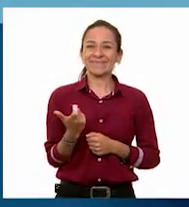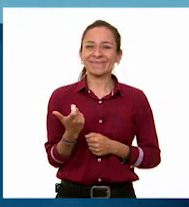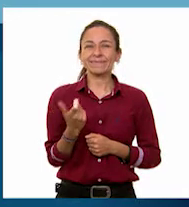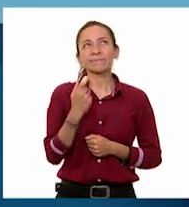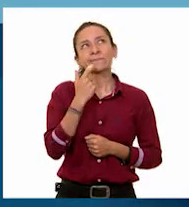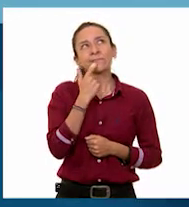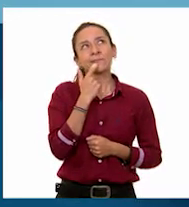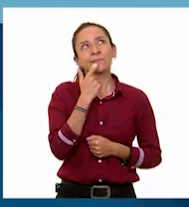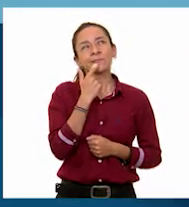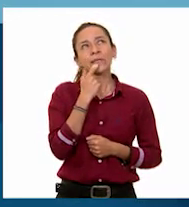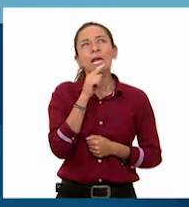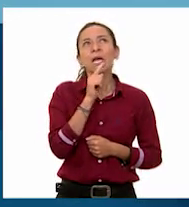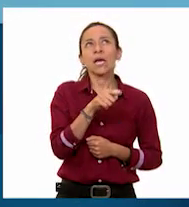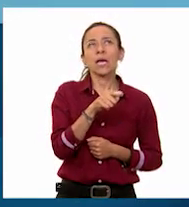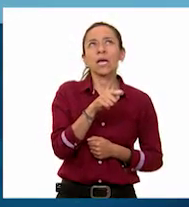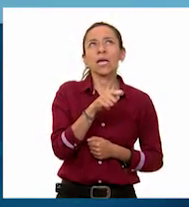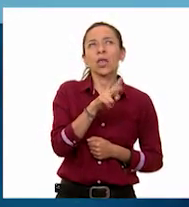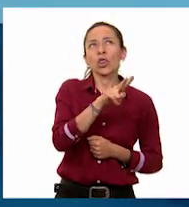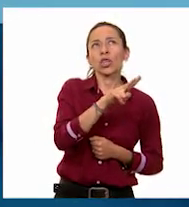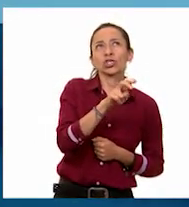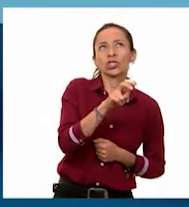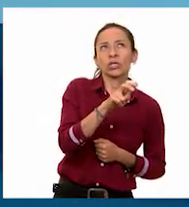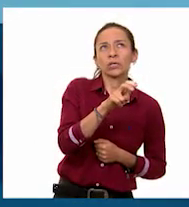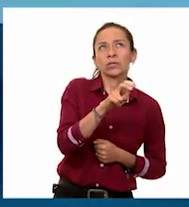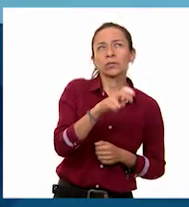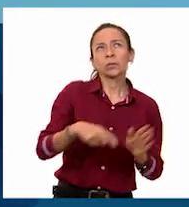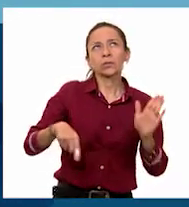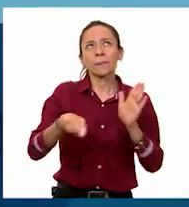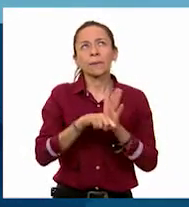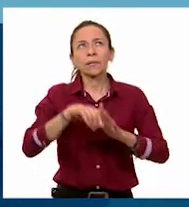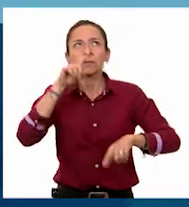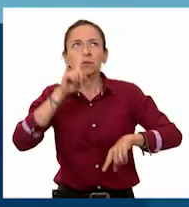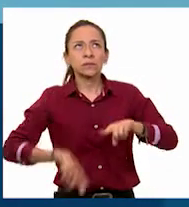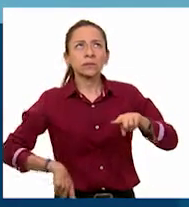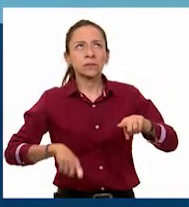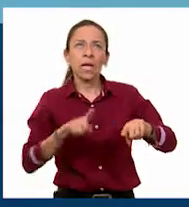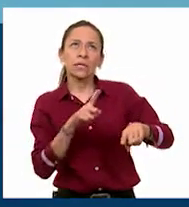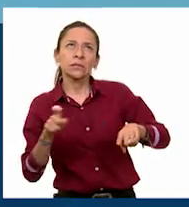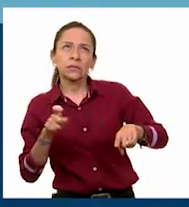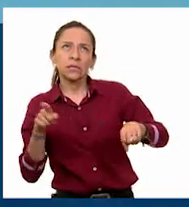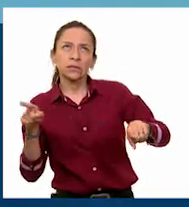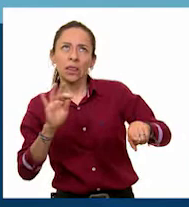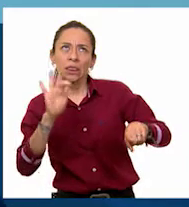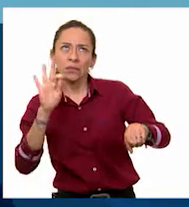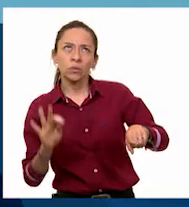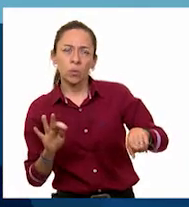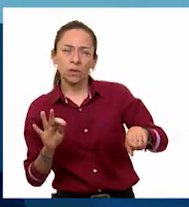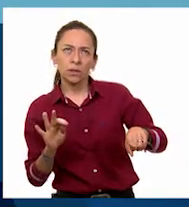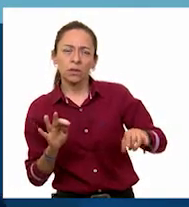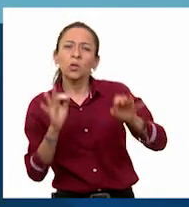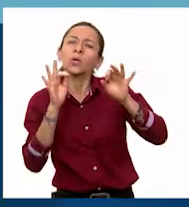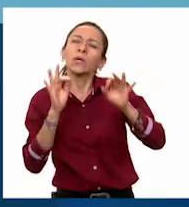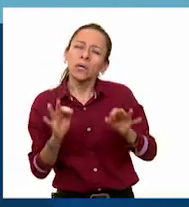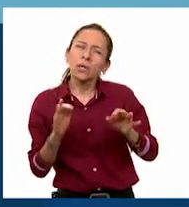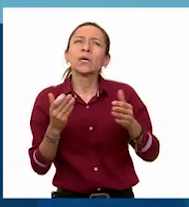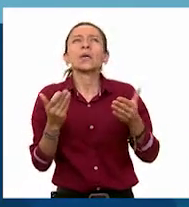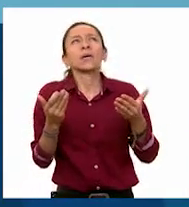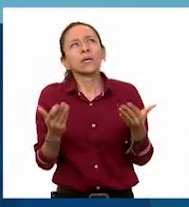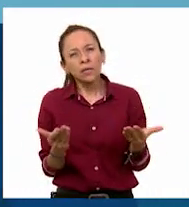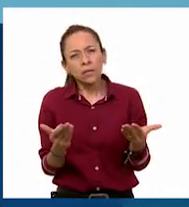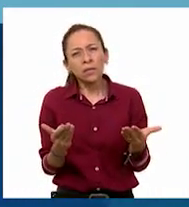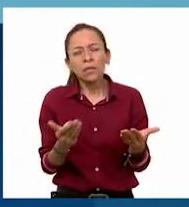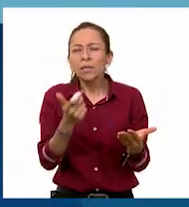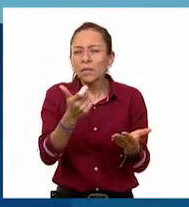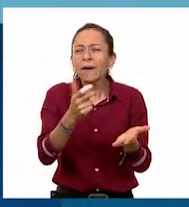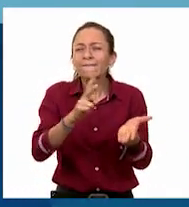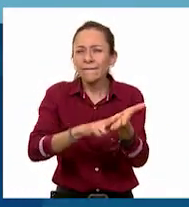le restamos a los 200 pesos menos los 100 pesos del descuento, entonces el precio con